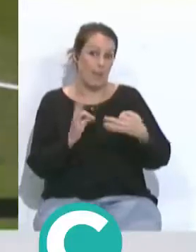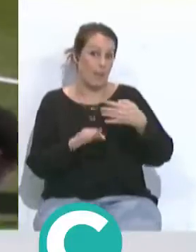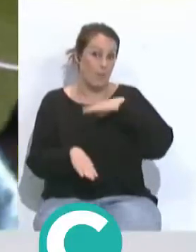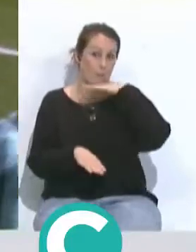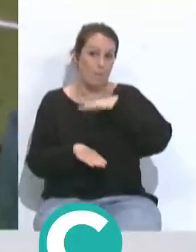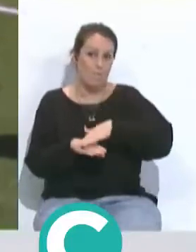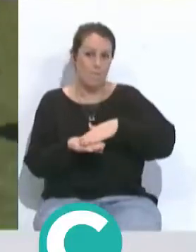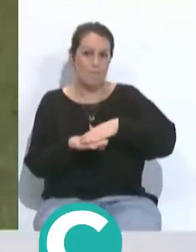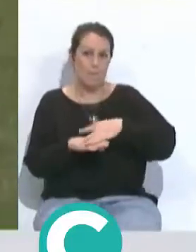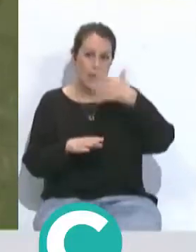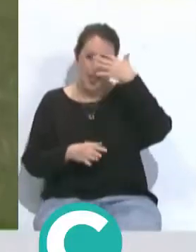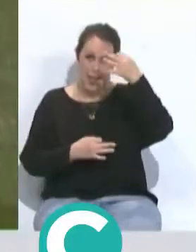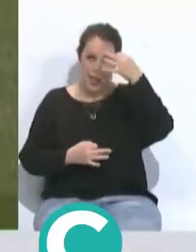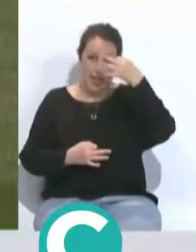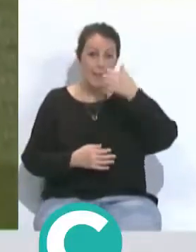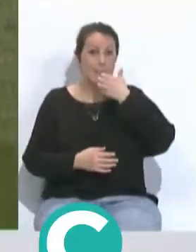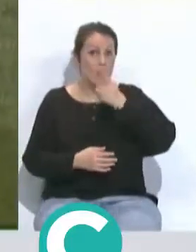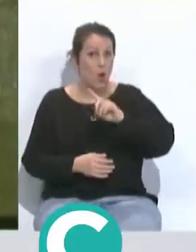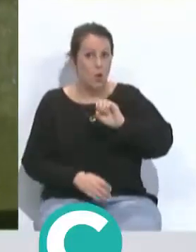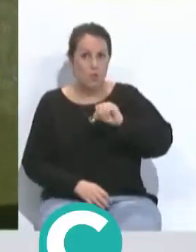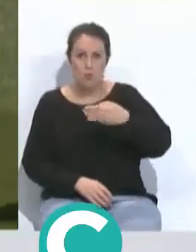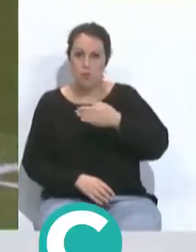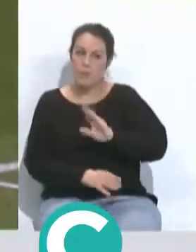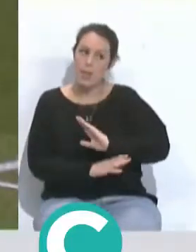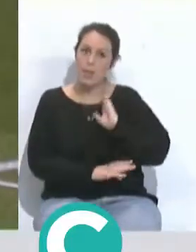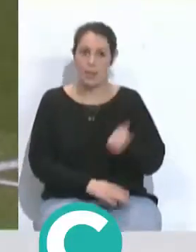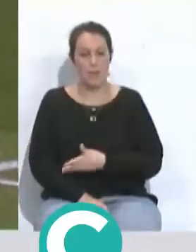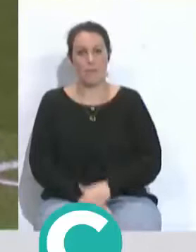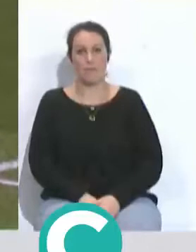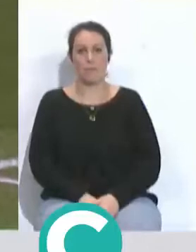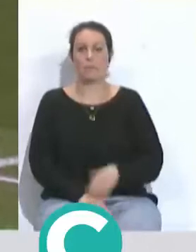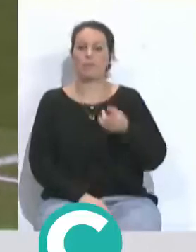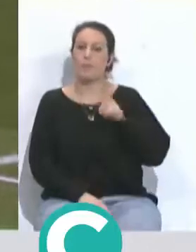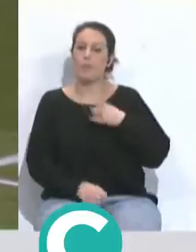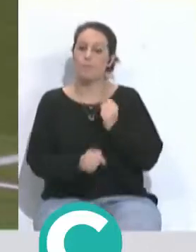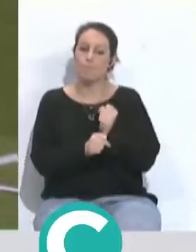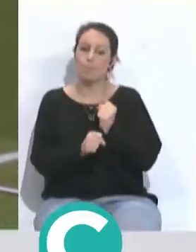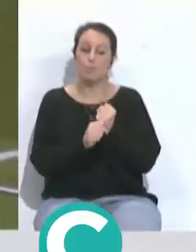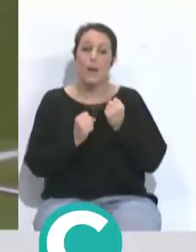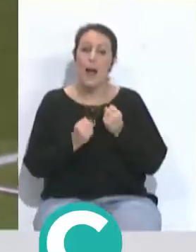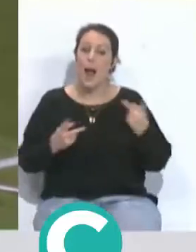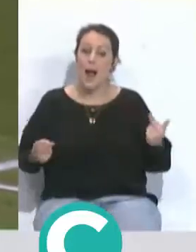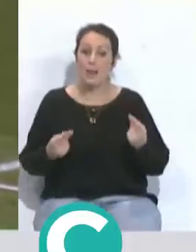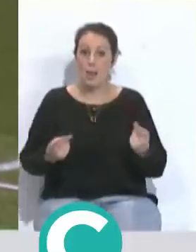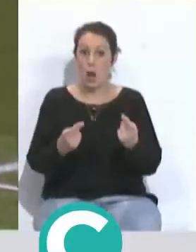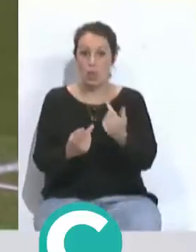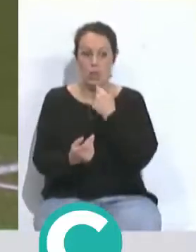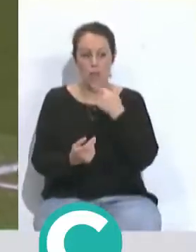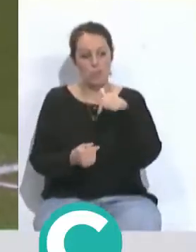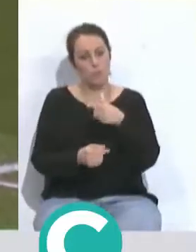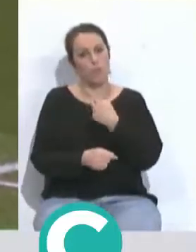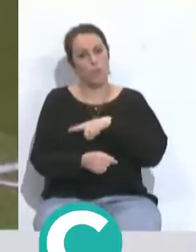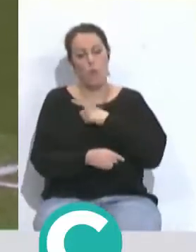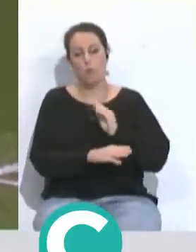cumplir escrupulosamente si no los clubes son sancionados. Está también el trabajo de los jardineros, que dicen, bueno, aquí estamos